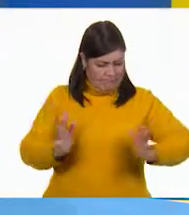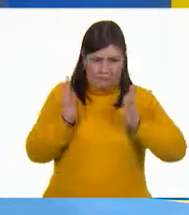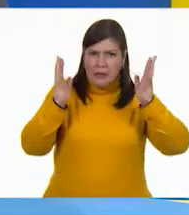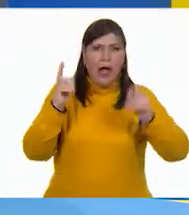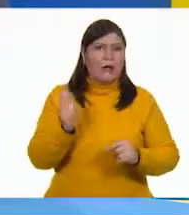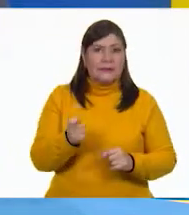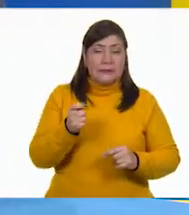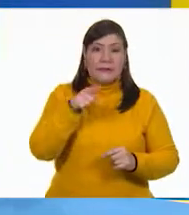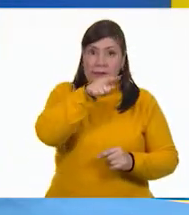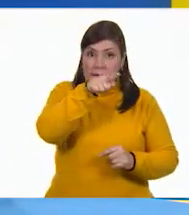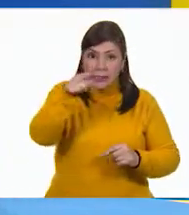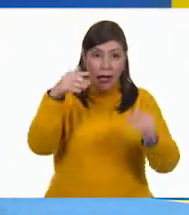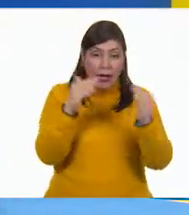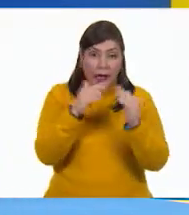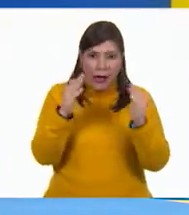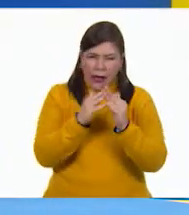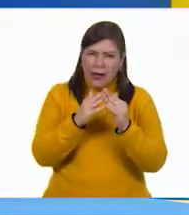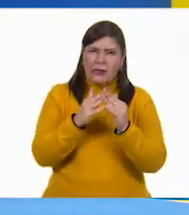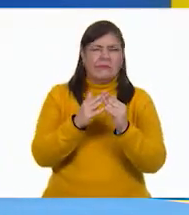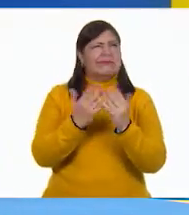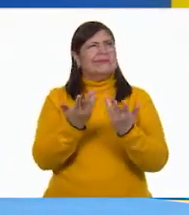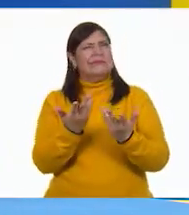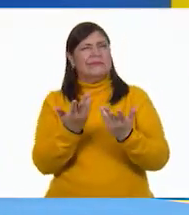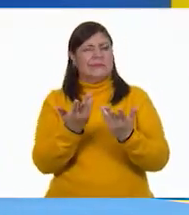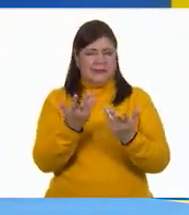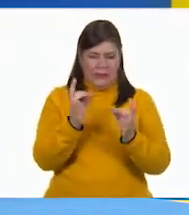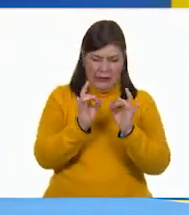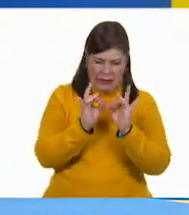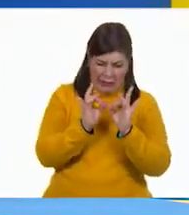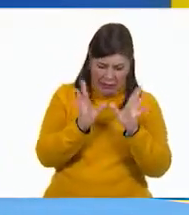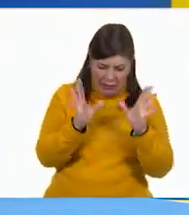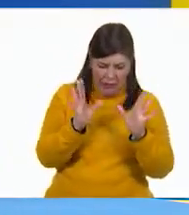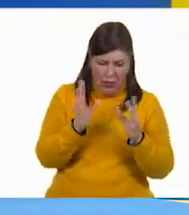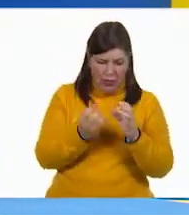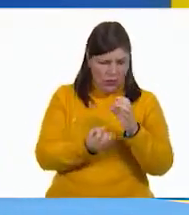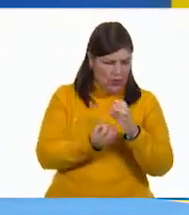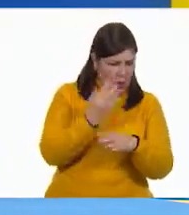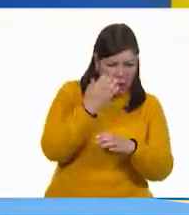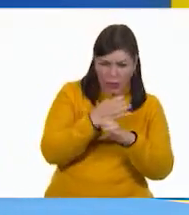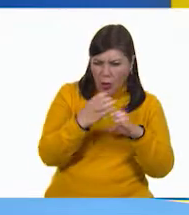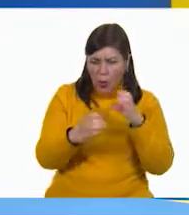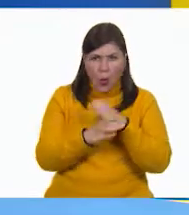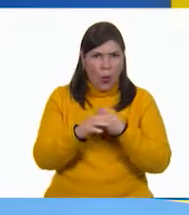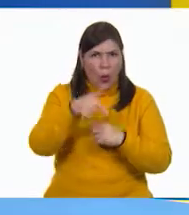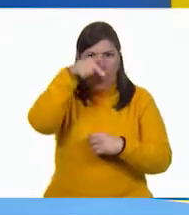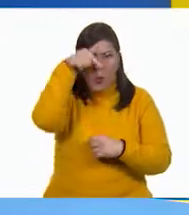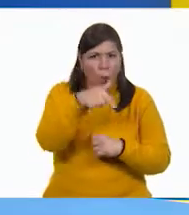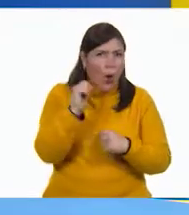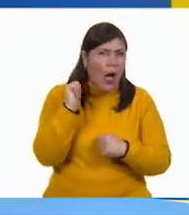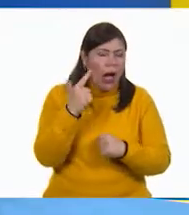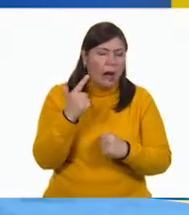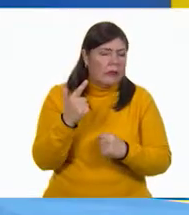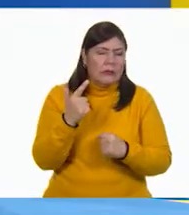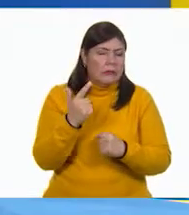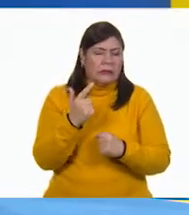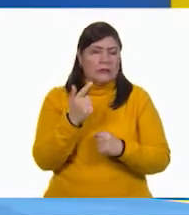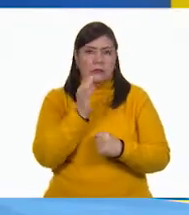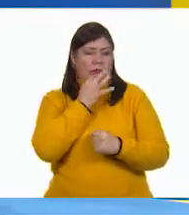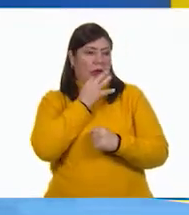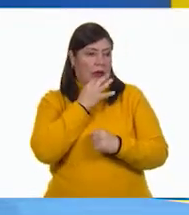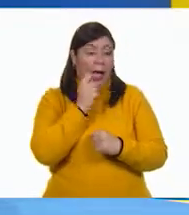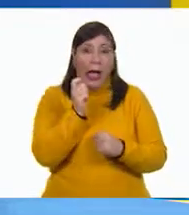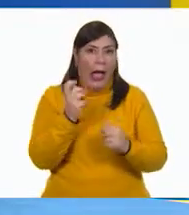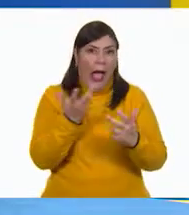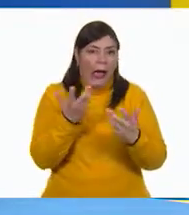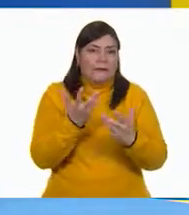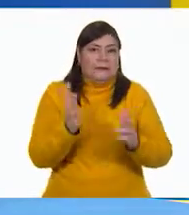Ustedes en casa, ¿te has preguntado qué ocurre cuando se presenta algo novedoso o inesperado? ¿Qué es lo primero que haces? ¡Te sorprendes!